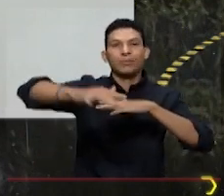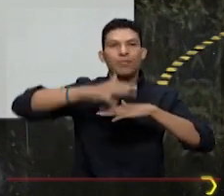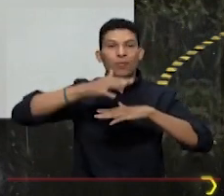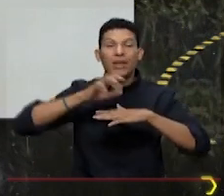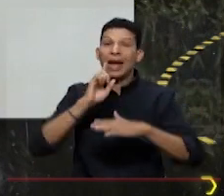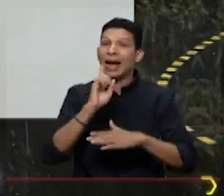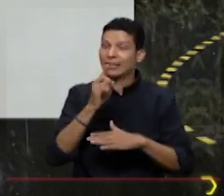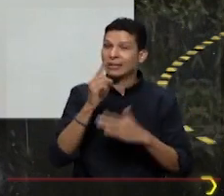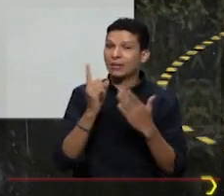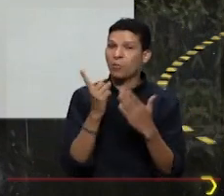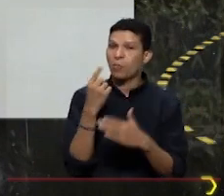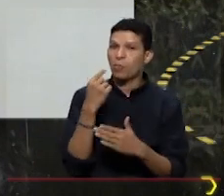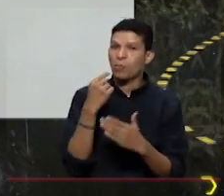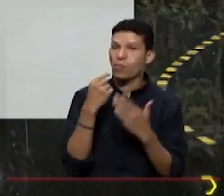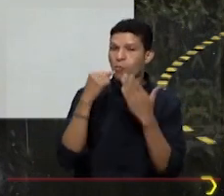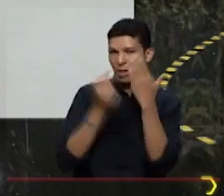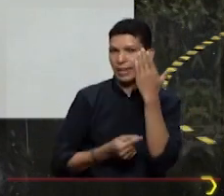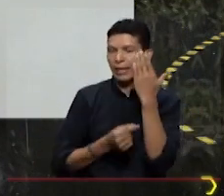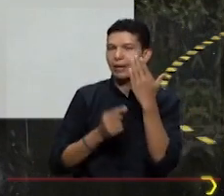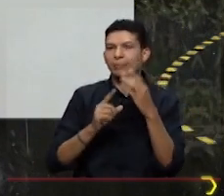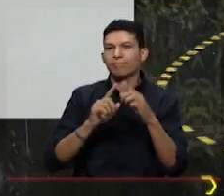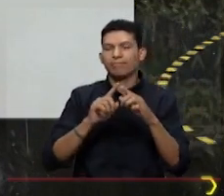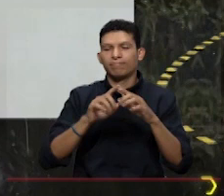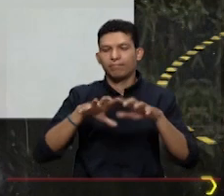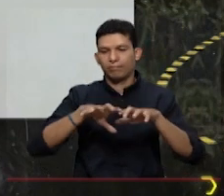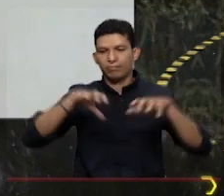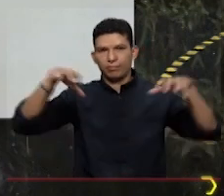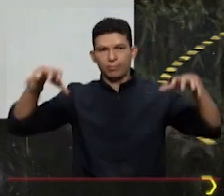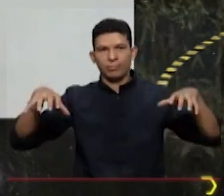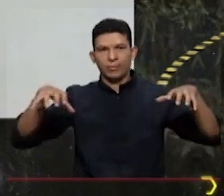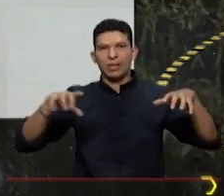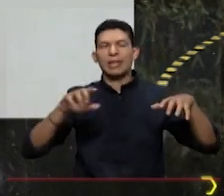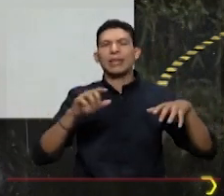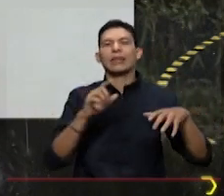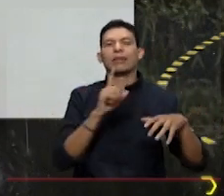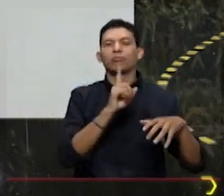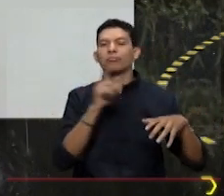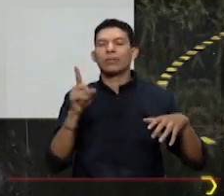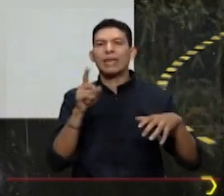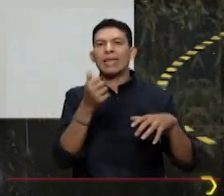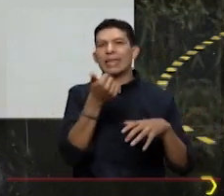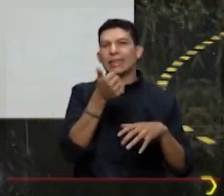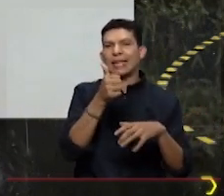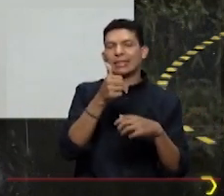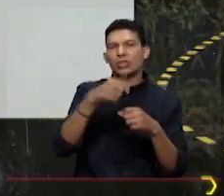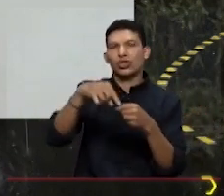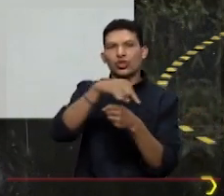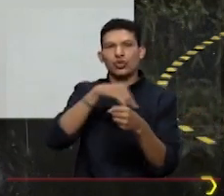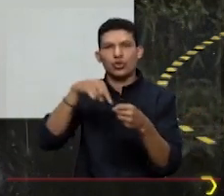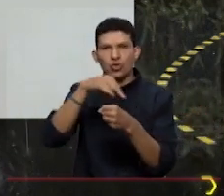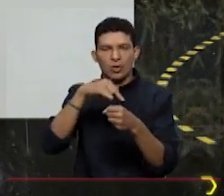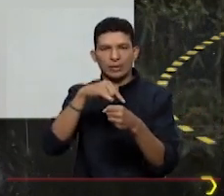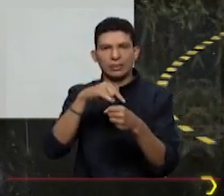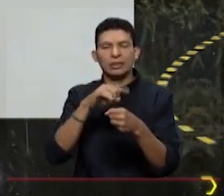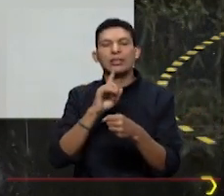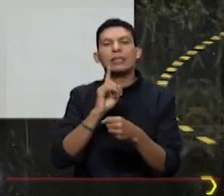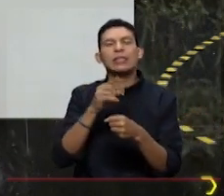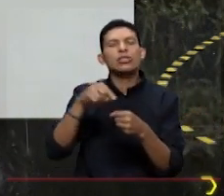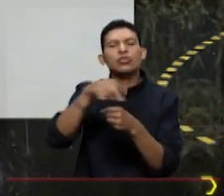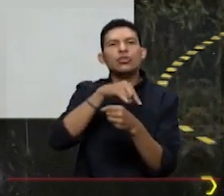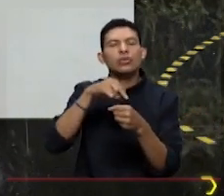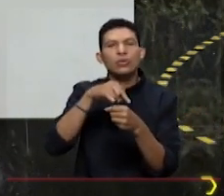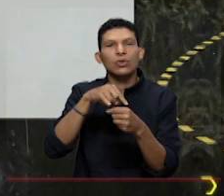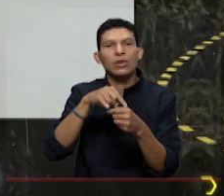se dividió nuestras costas en 10 subzonas. Estas subzonas son las que se llaman